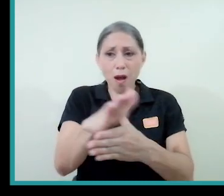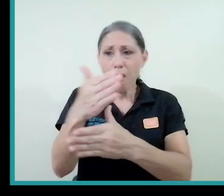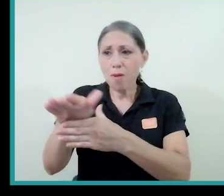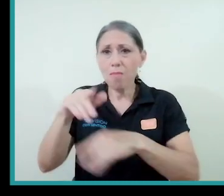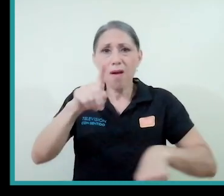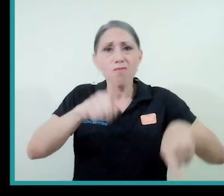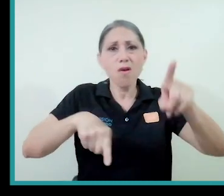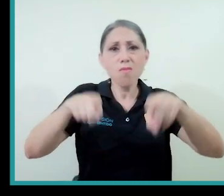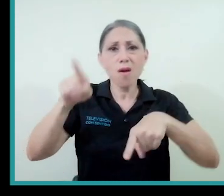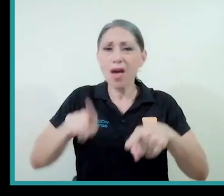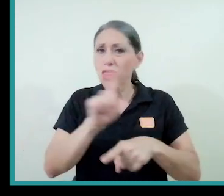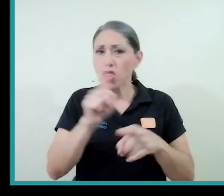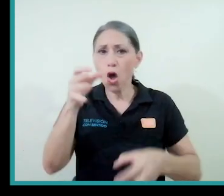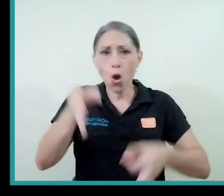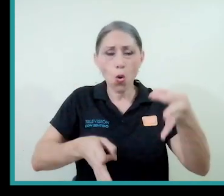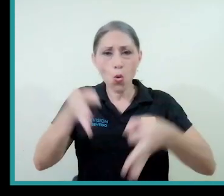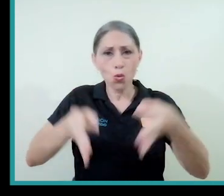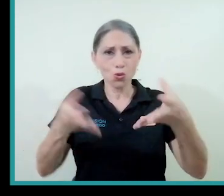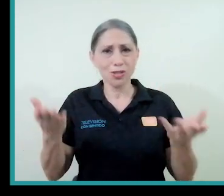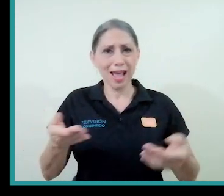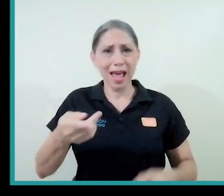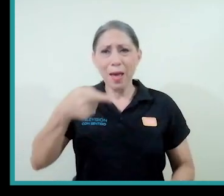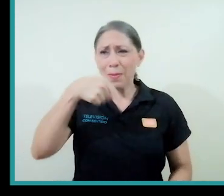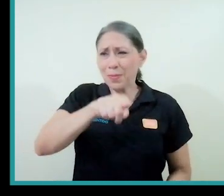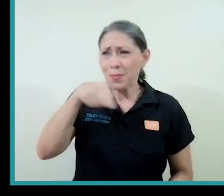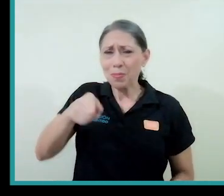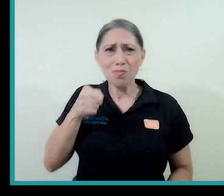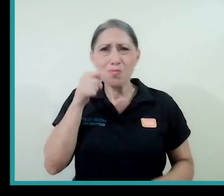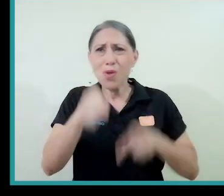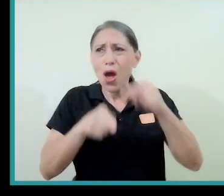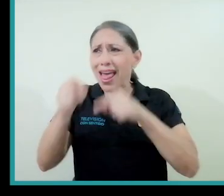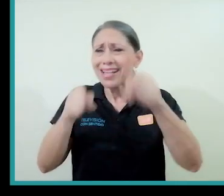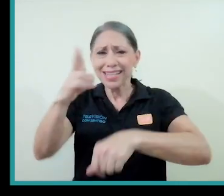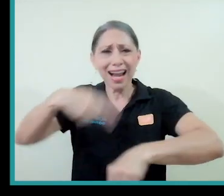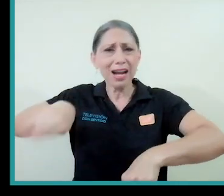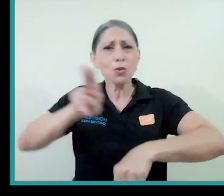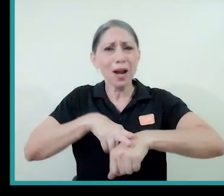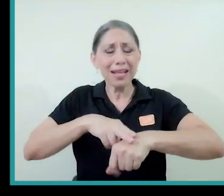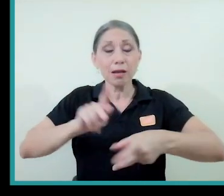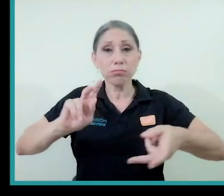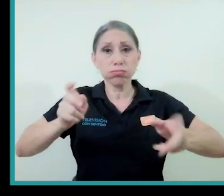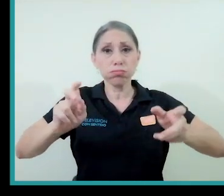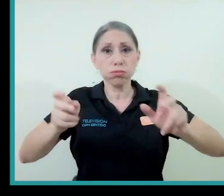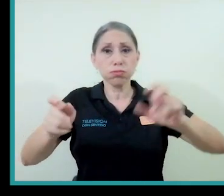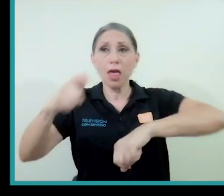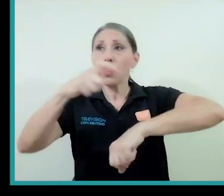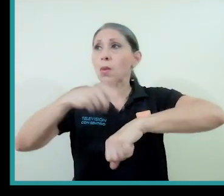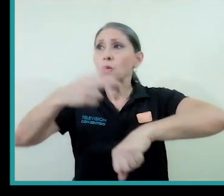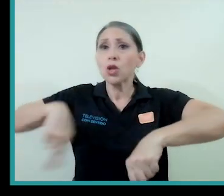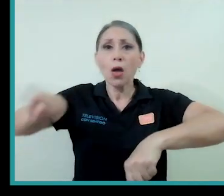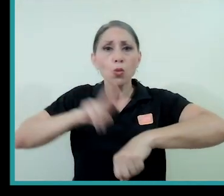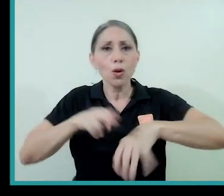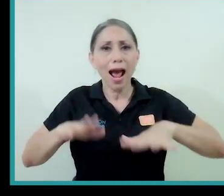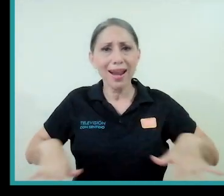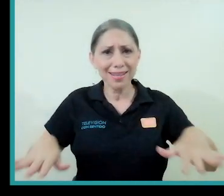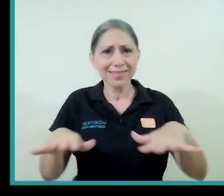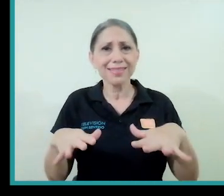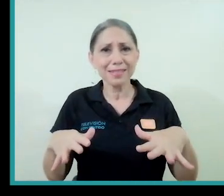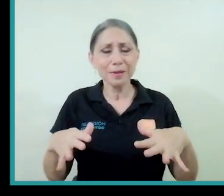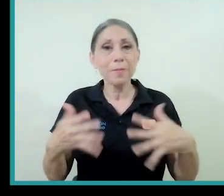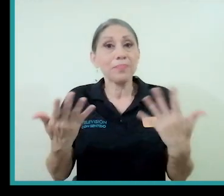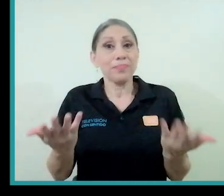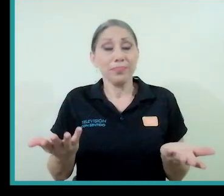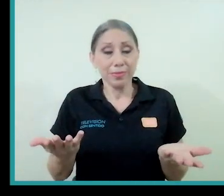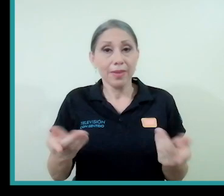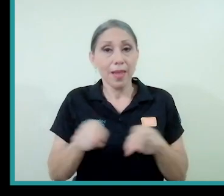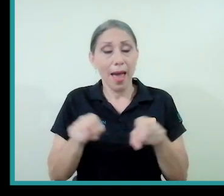violencia contra la naturaleza, de alteración de los ciclos naturales, como que la mirada